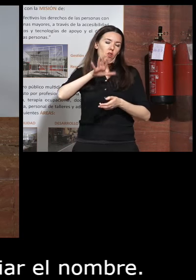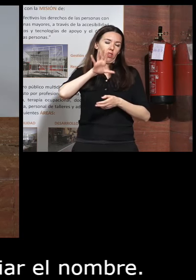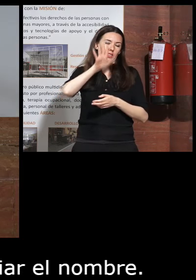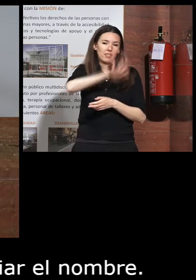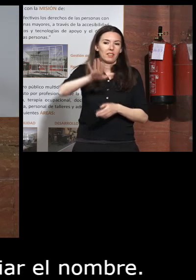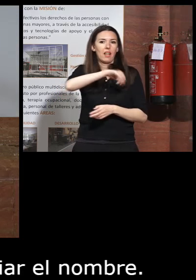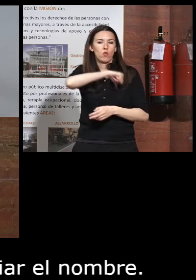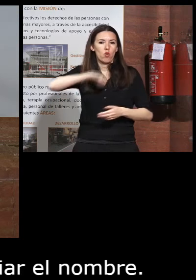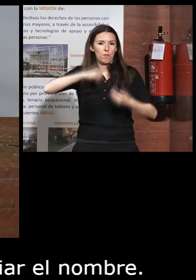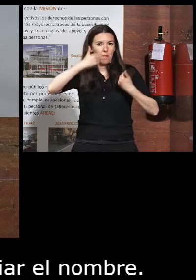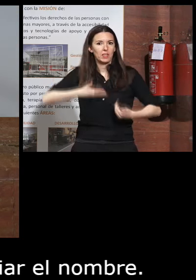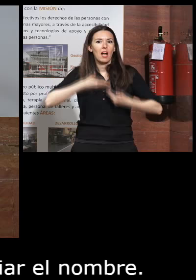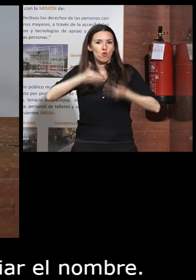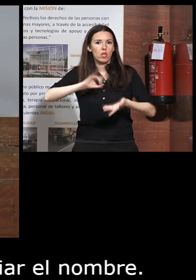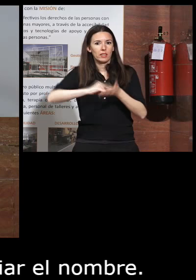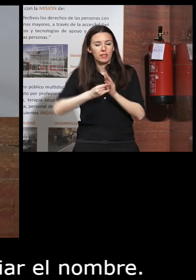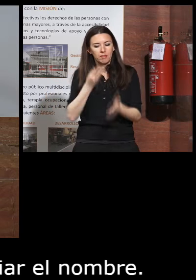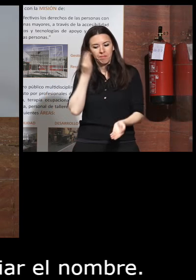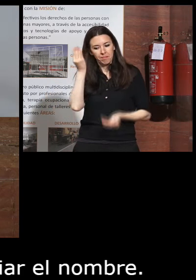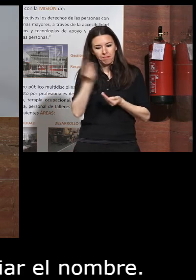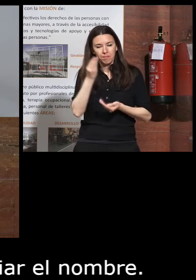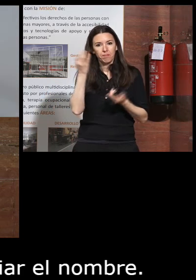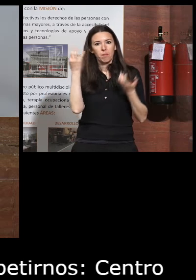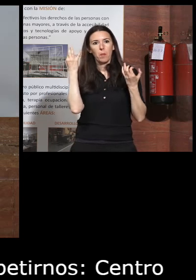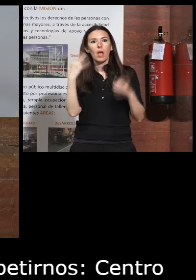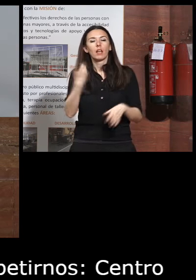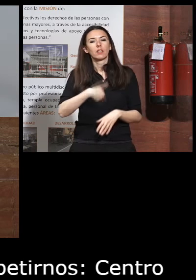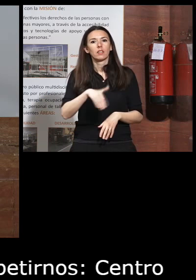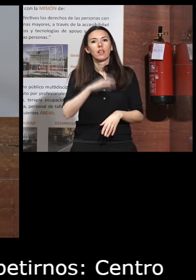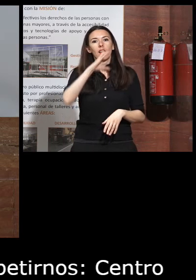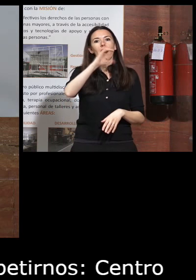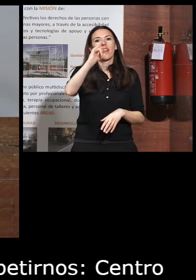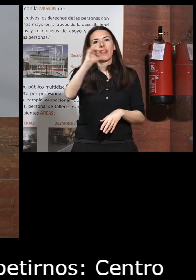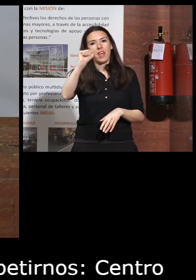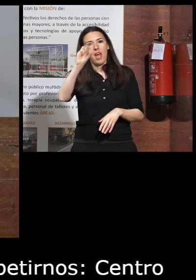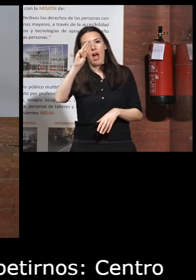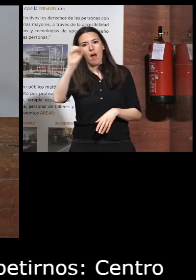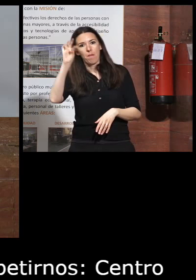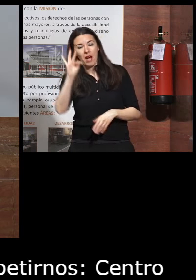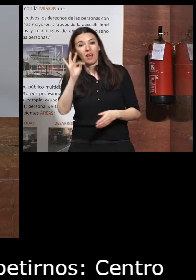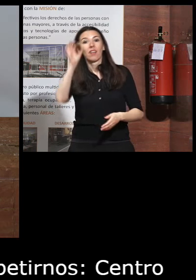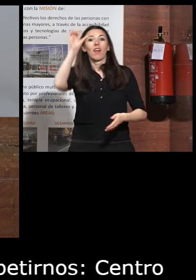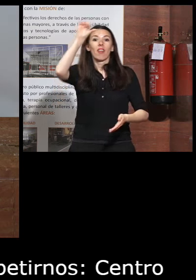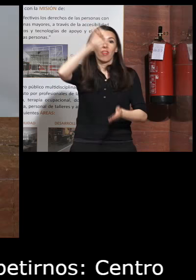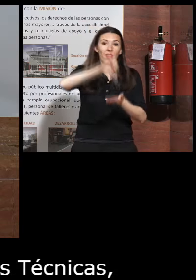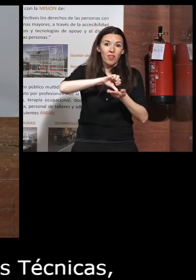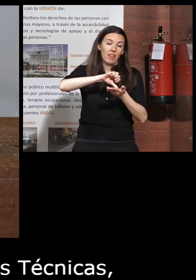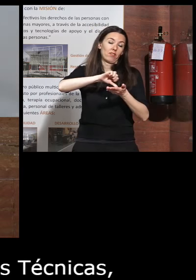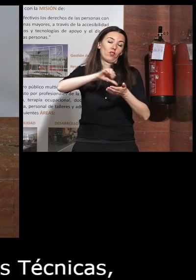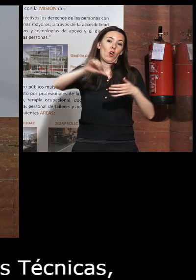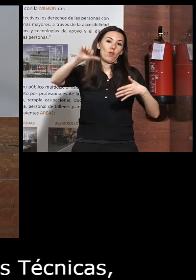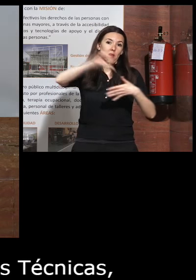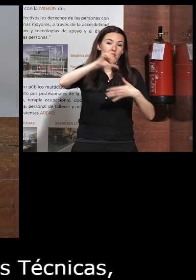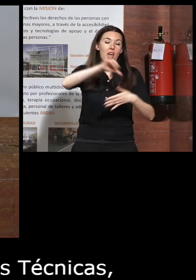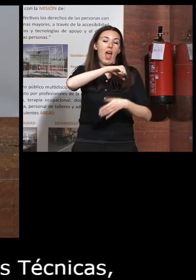técnicas dándole vueltas dije ah pues vea pues ya está CEAPAT centro iberoamericano de autonomía